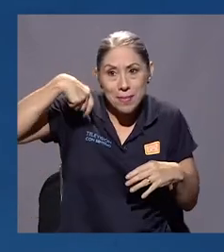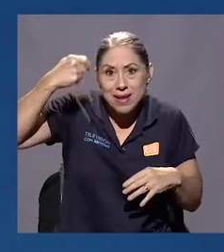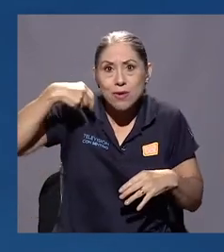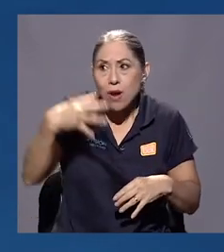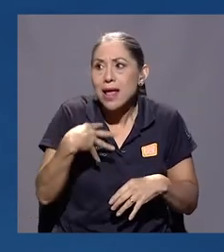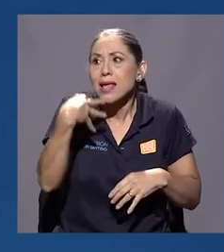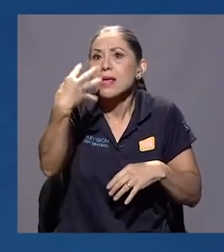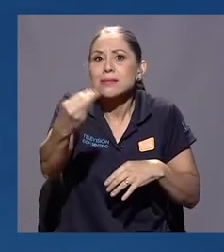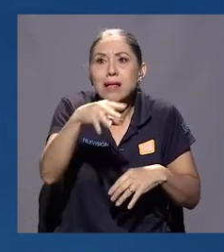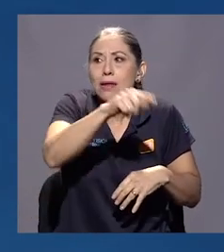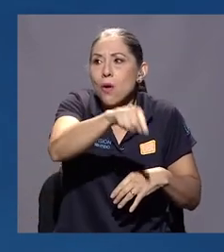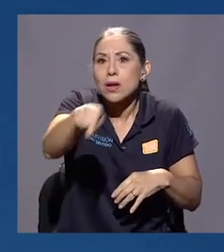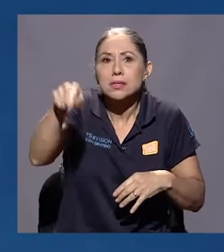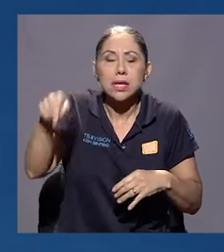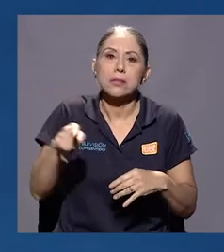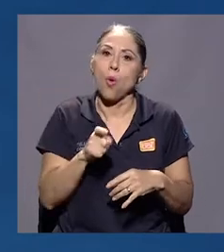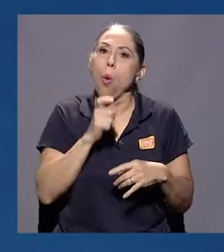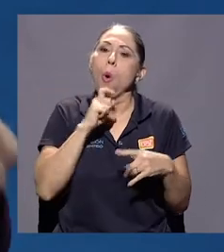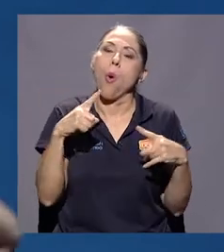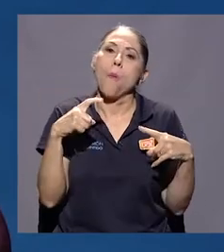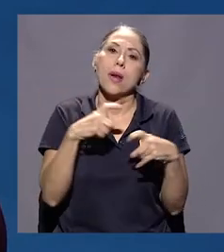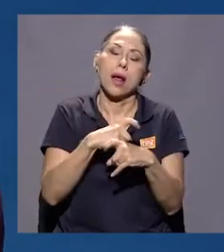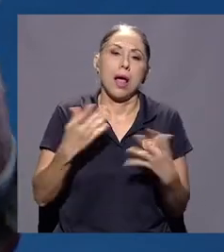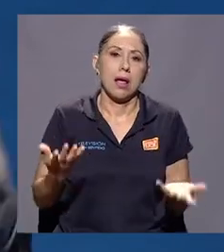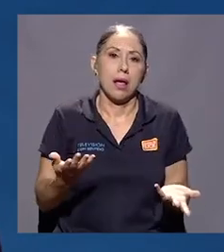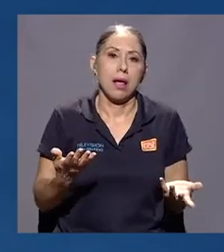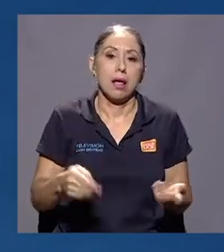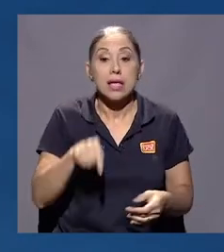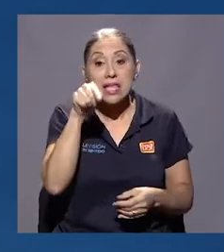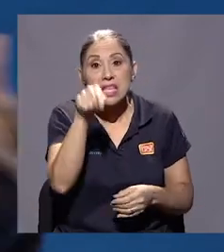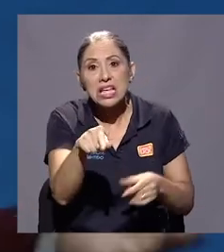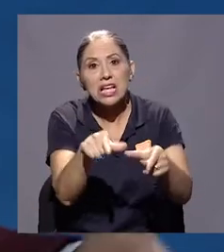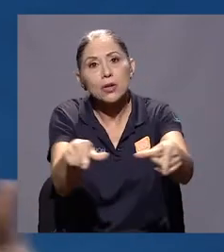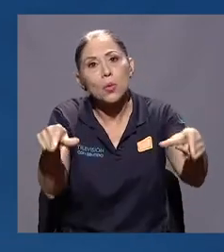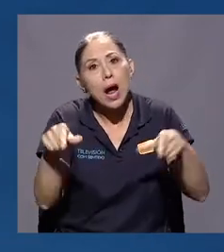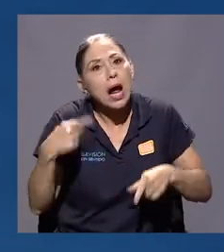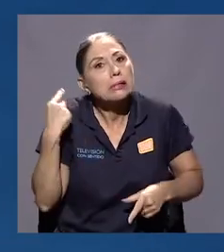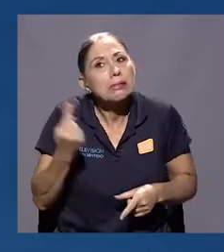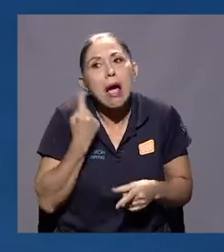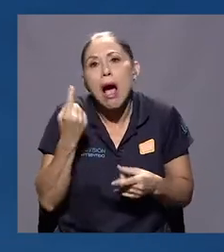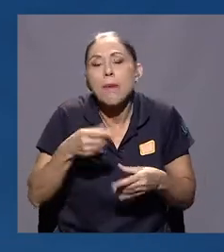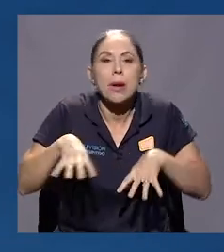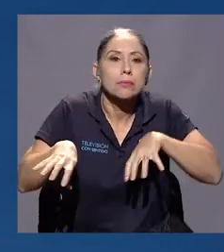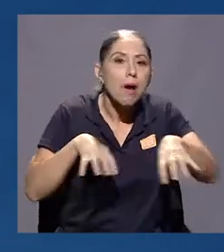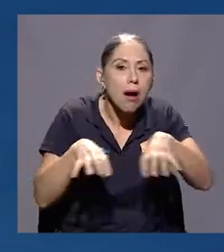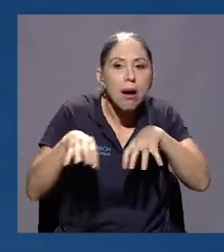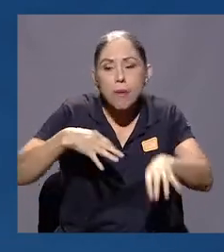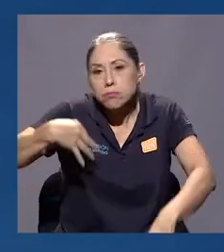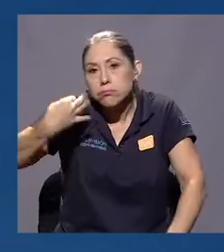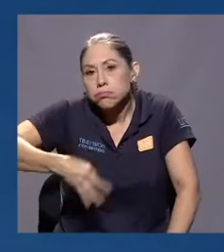complicada. Y en un lugar en donde está el día a día, la gente está haciendo sus cosas,